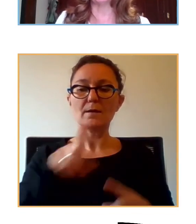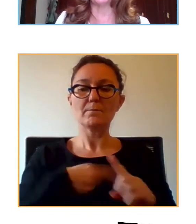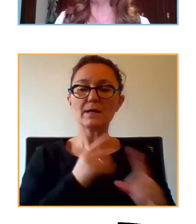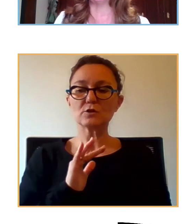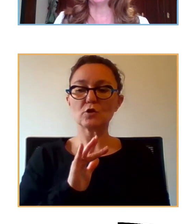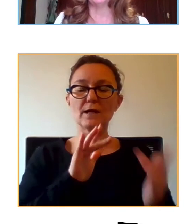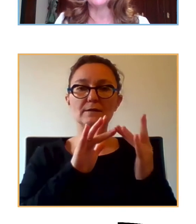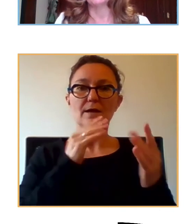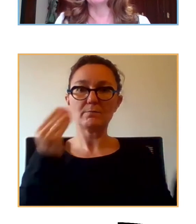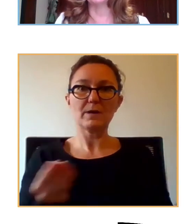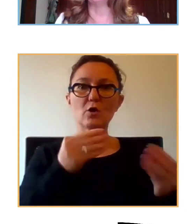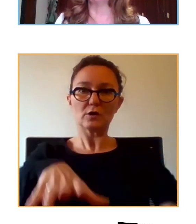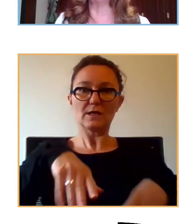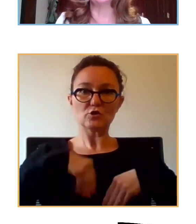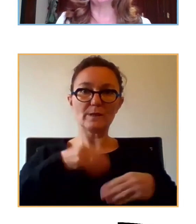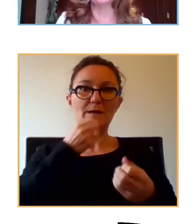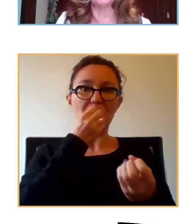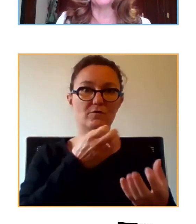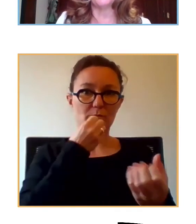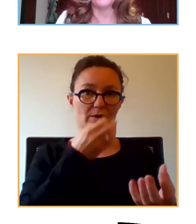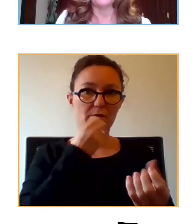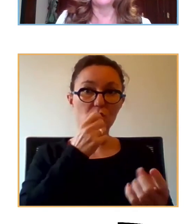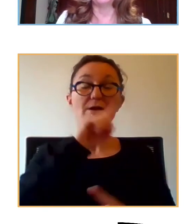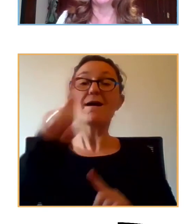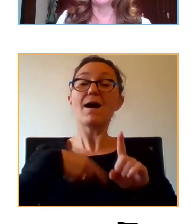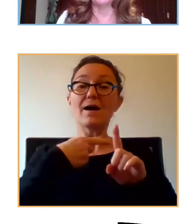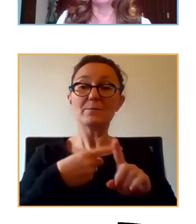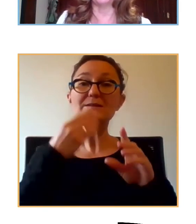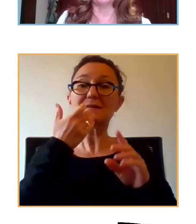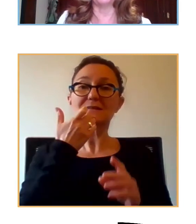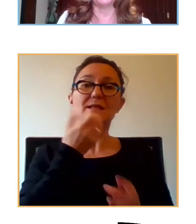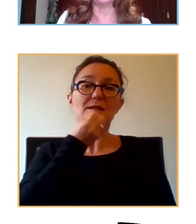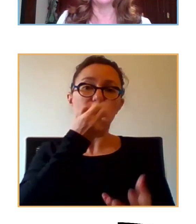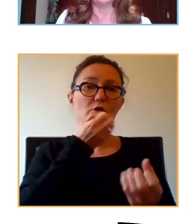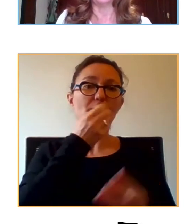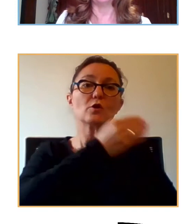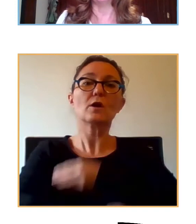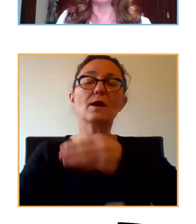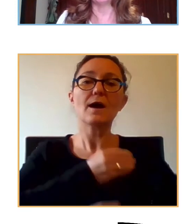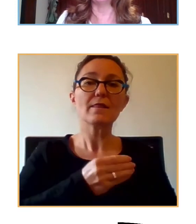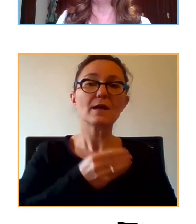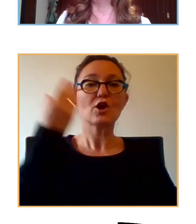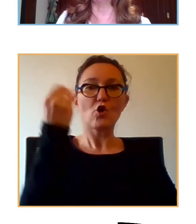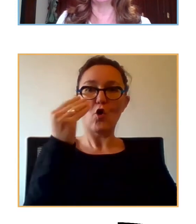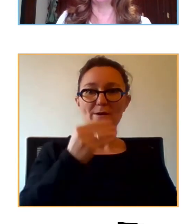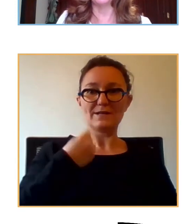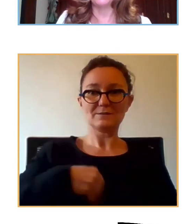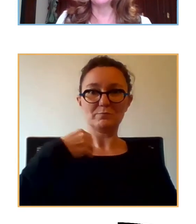asumen mejor la información, máxima si esta información es protagonizada por jóvenes. Y la información